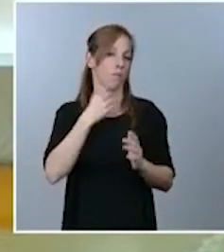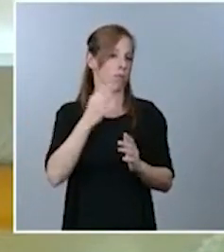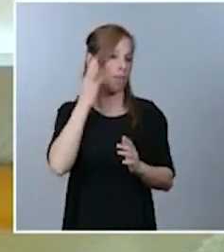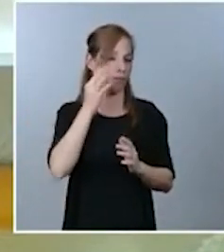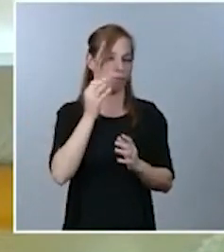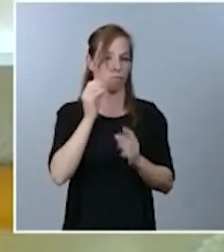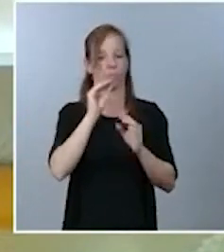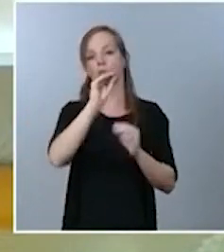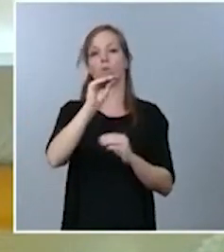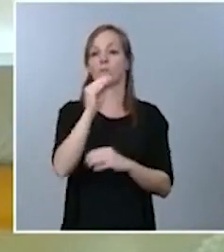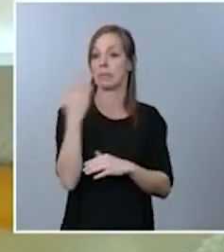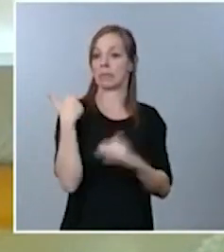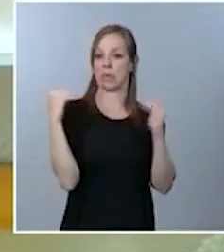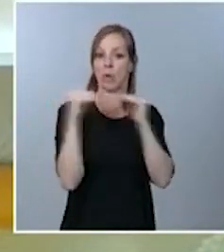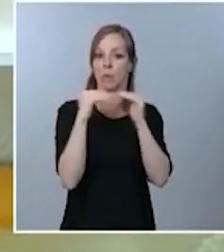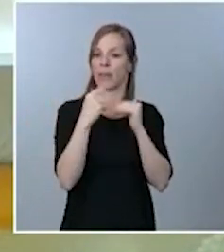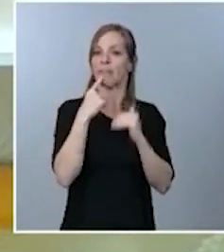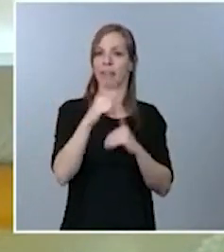reforma del CGPJ